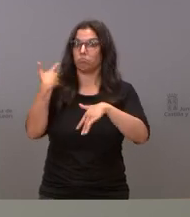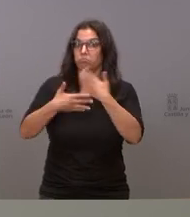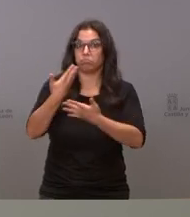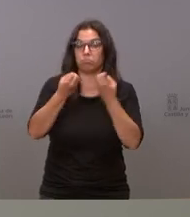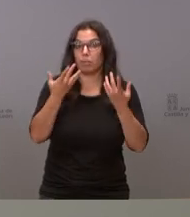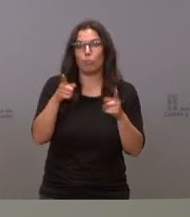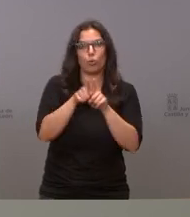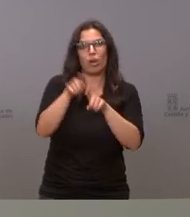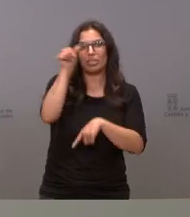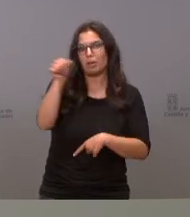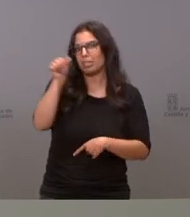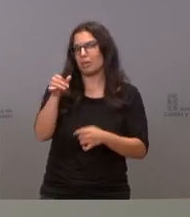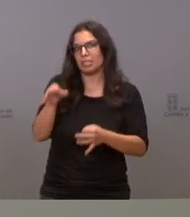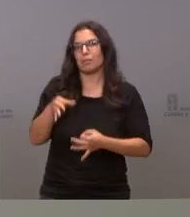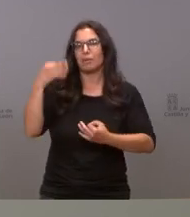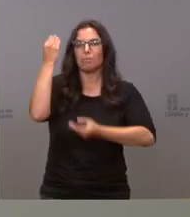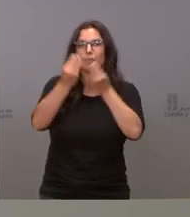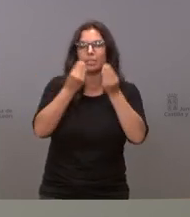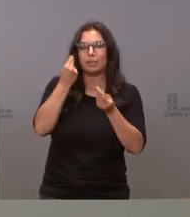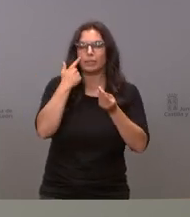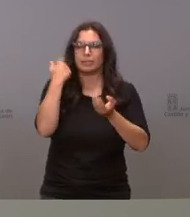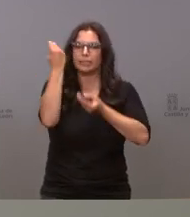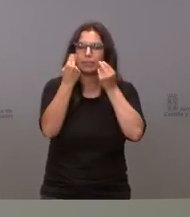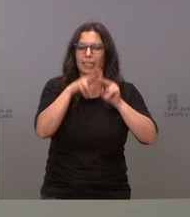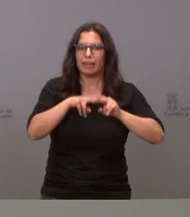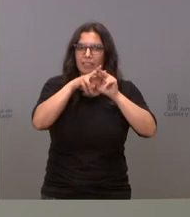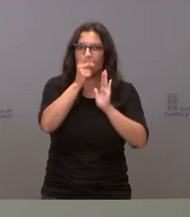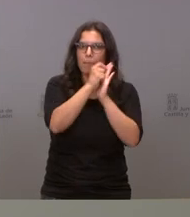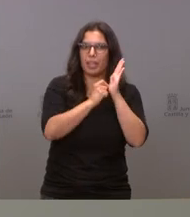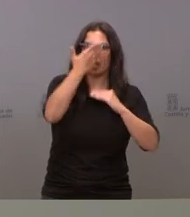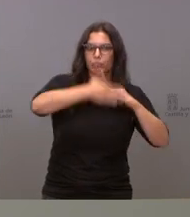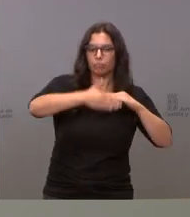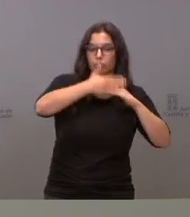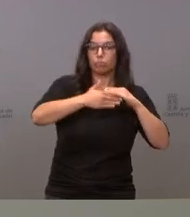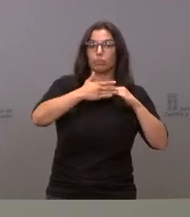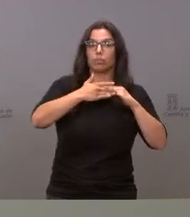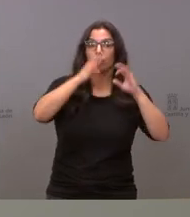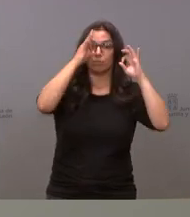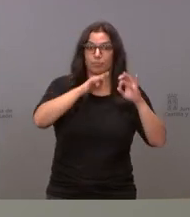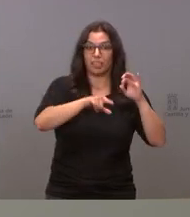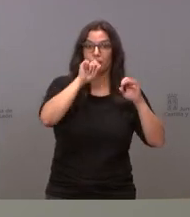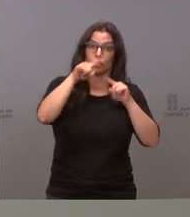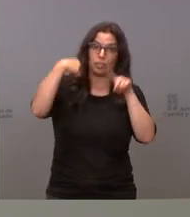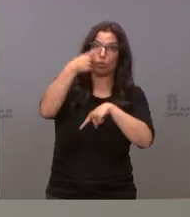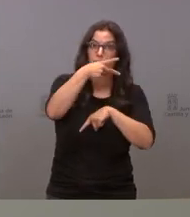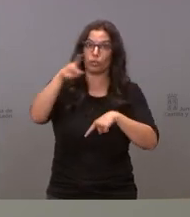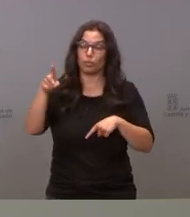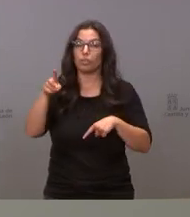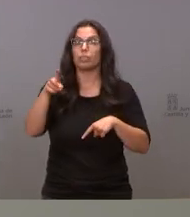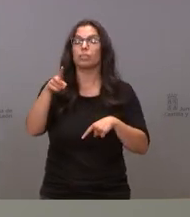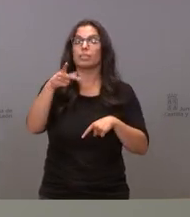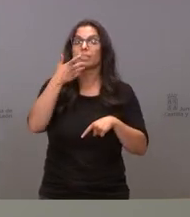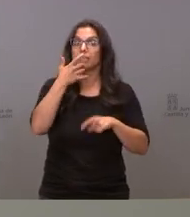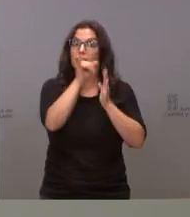todas las semanas nos planteamos revisar y a los 14 días de tomar una decisión si los